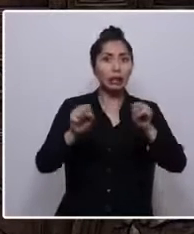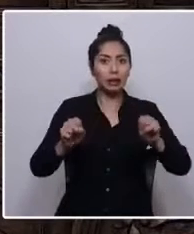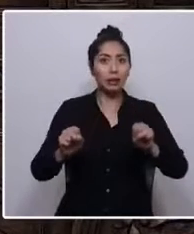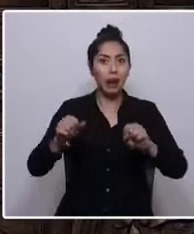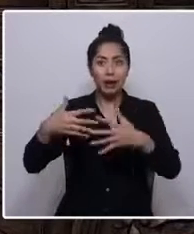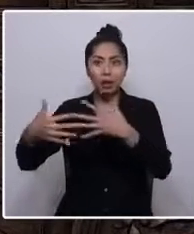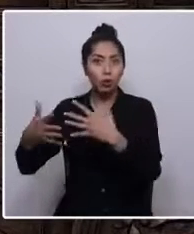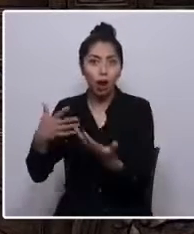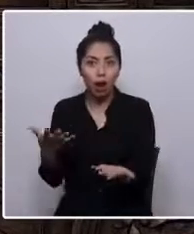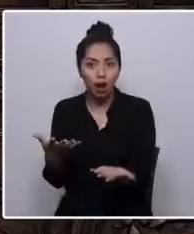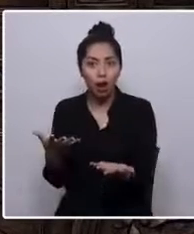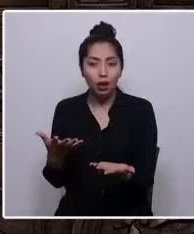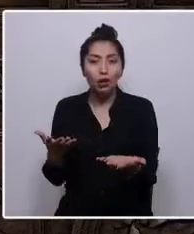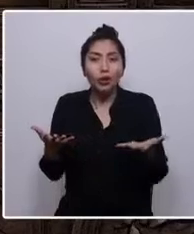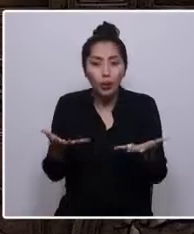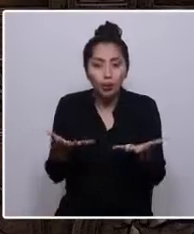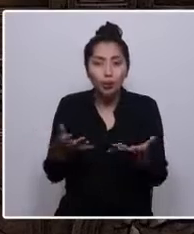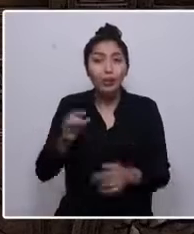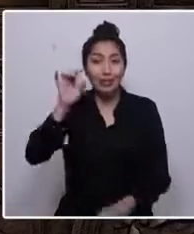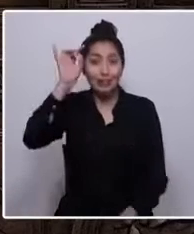sabemos que la única solución...